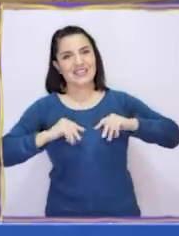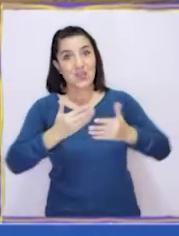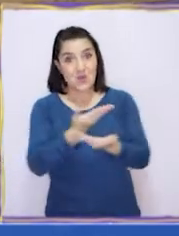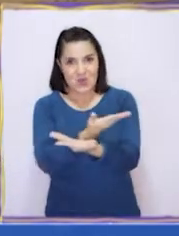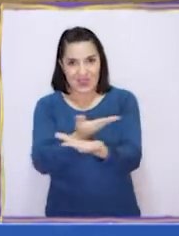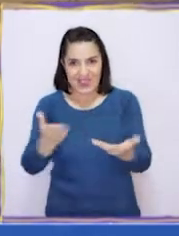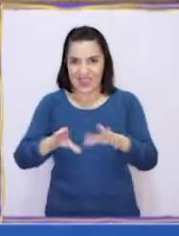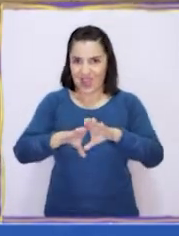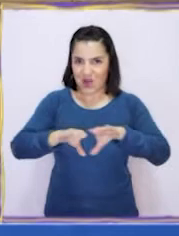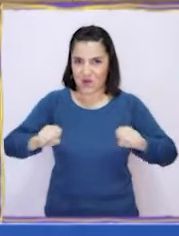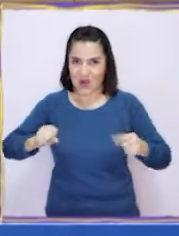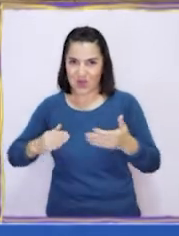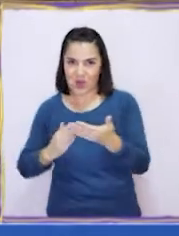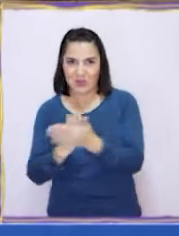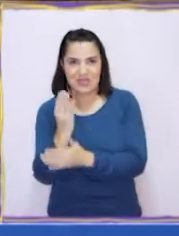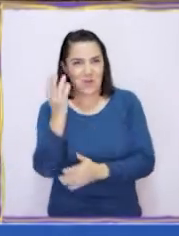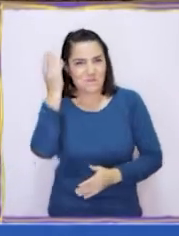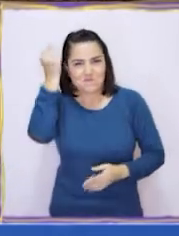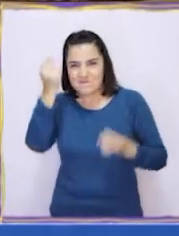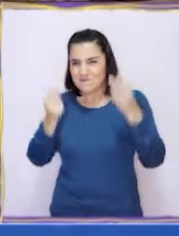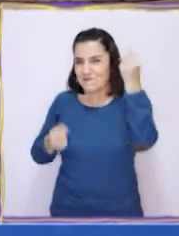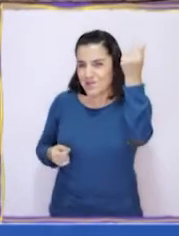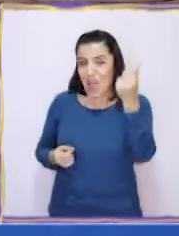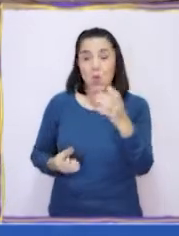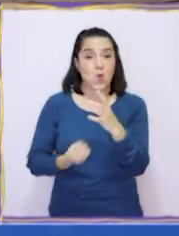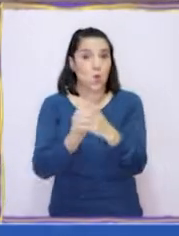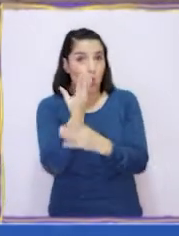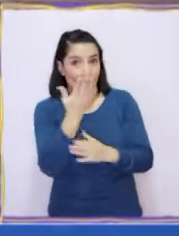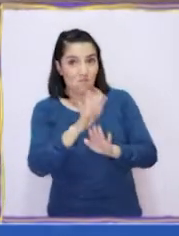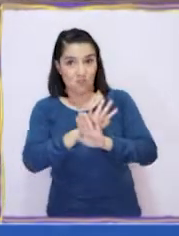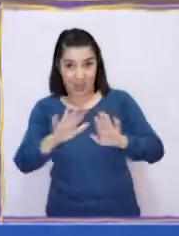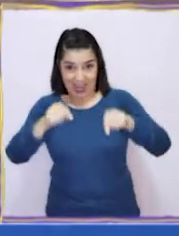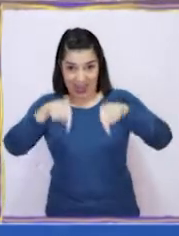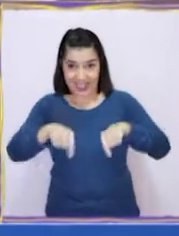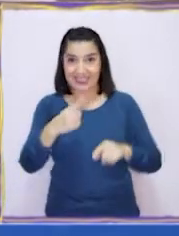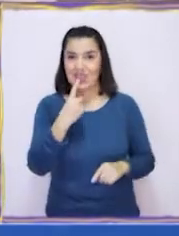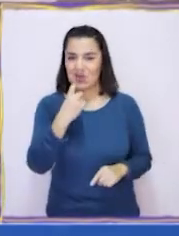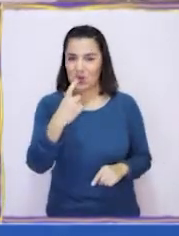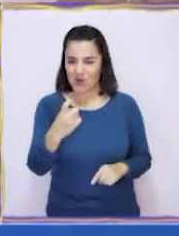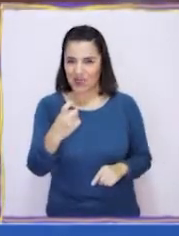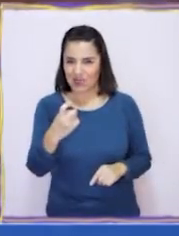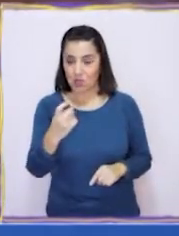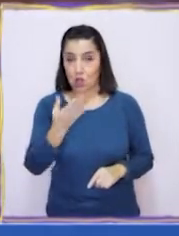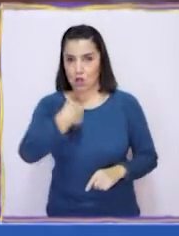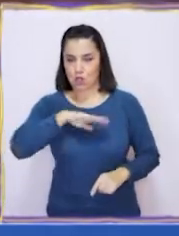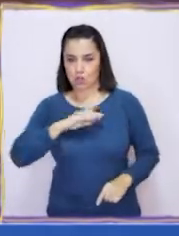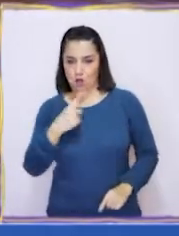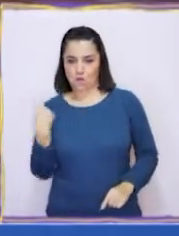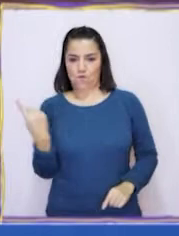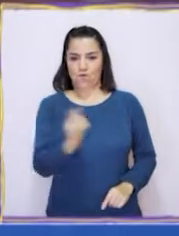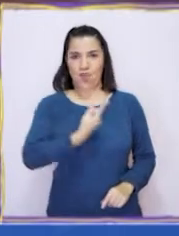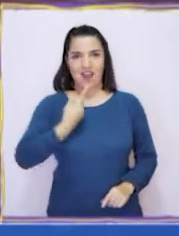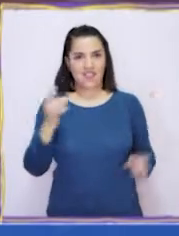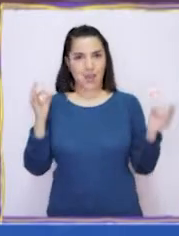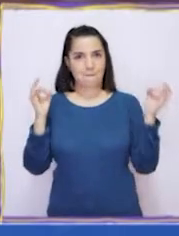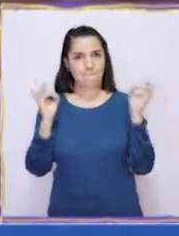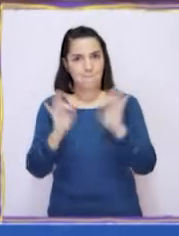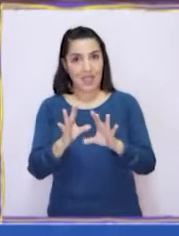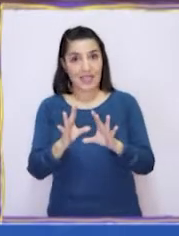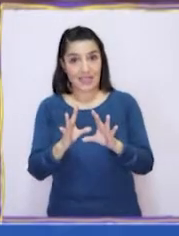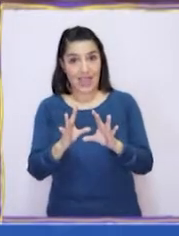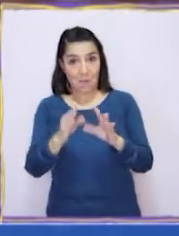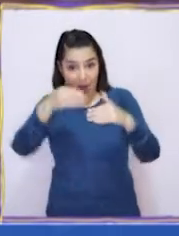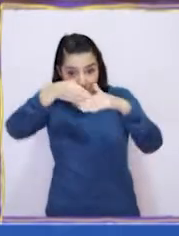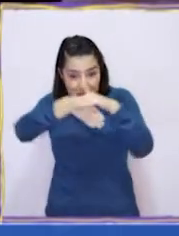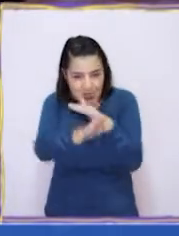¿Les parece comenzar a inventar un nuevo final para esta historia? ¡Daremos una vuelta mágica